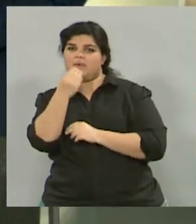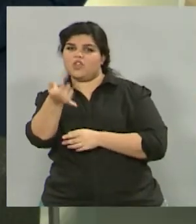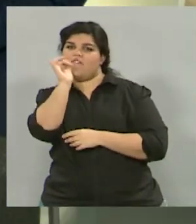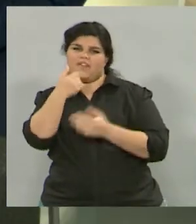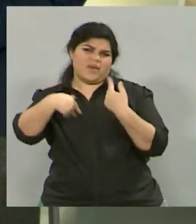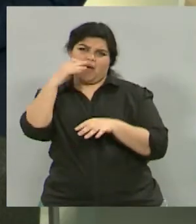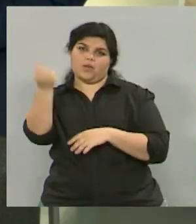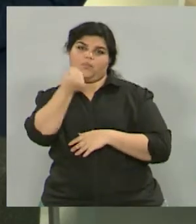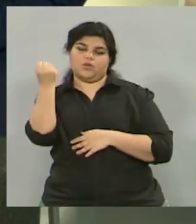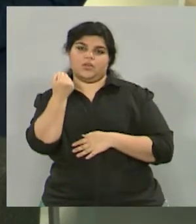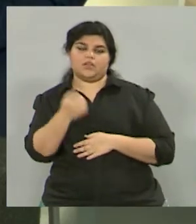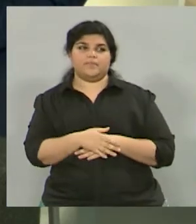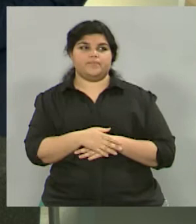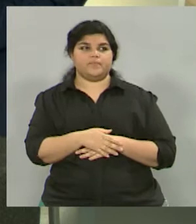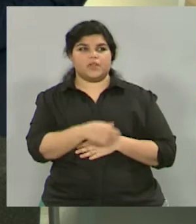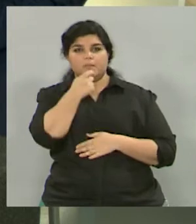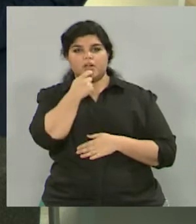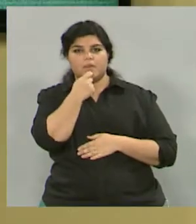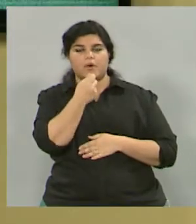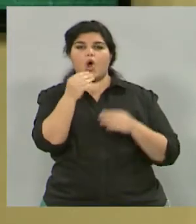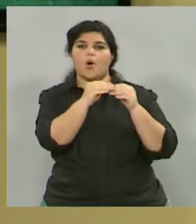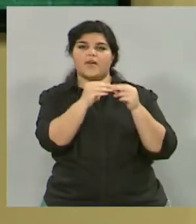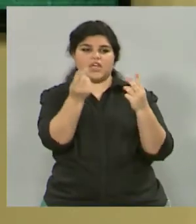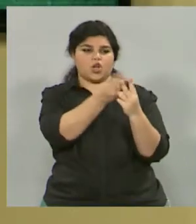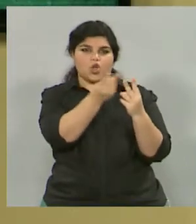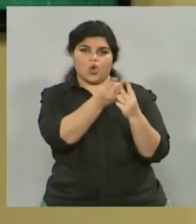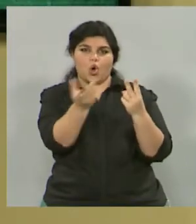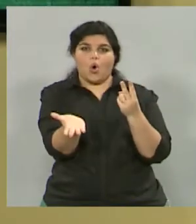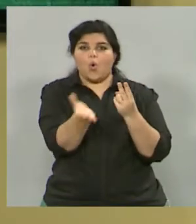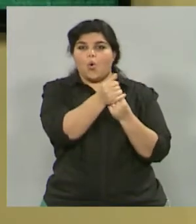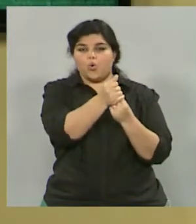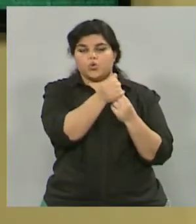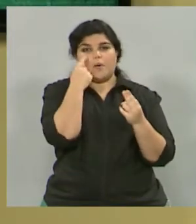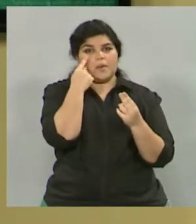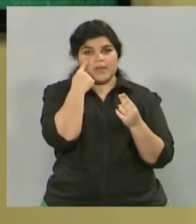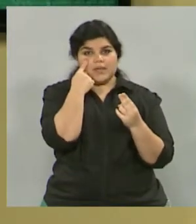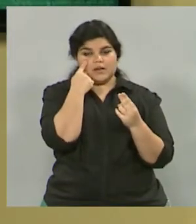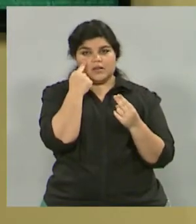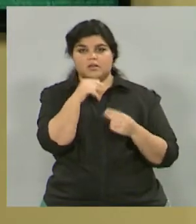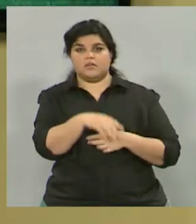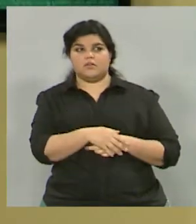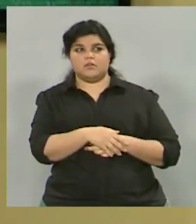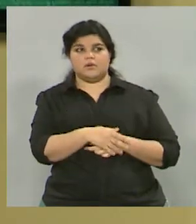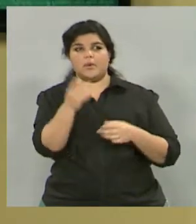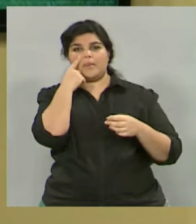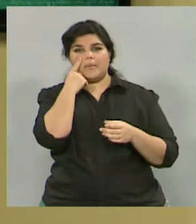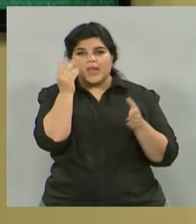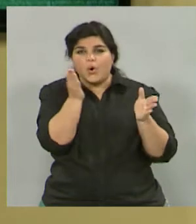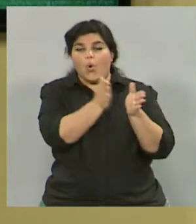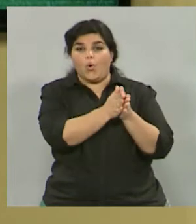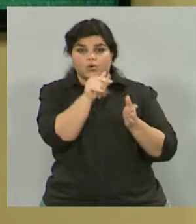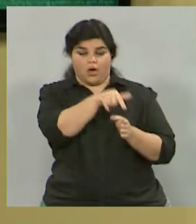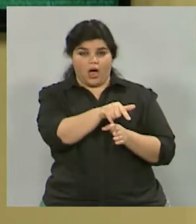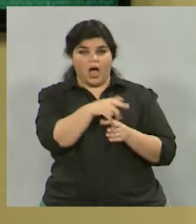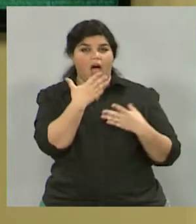El caso, por ejemplo, de dos compañeros de estudiantes vivir de forma conjunta con un compañero o con dos, ¿esto vivir en conjunto ayuda y le